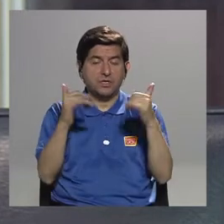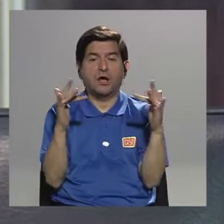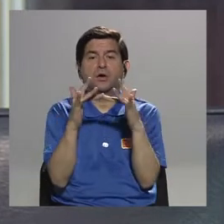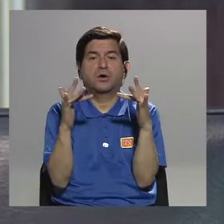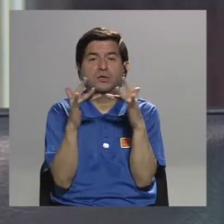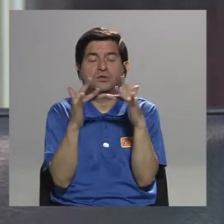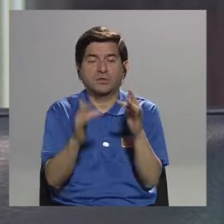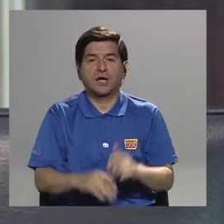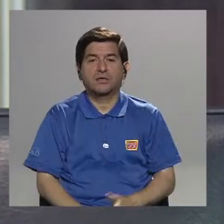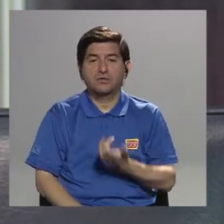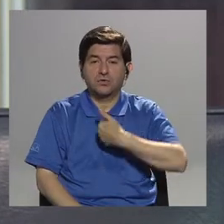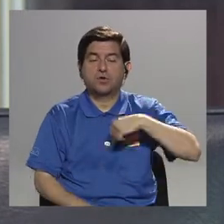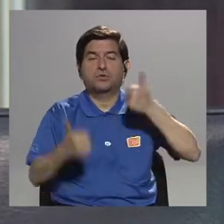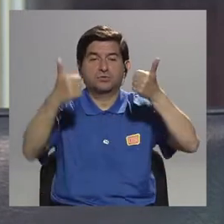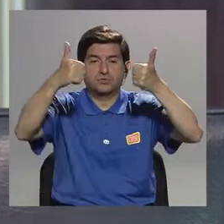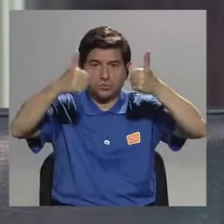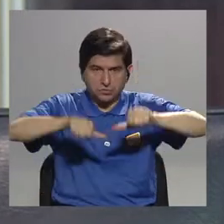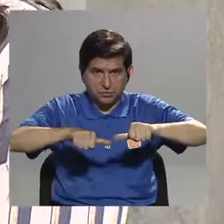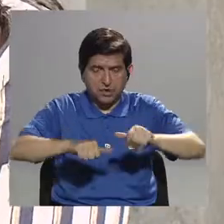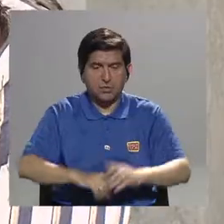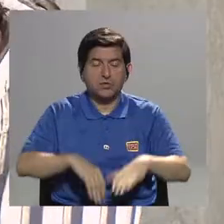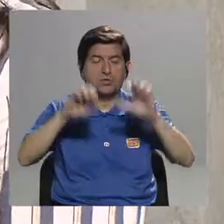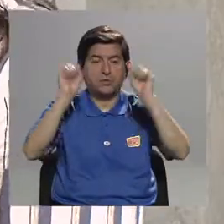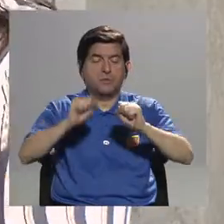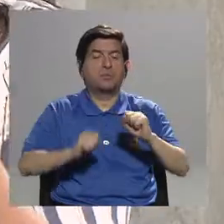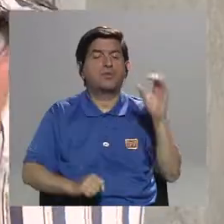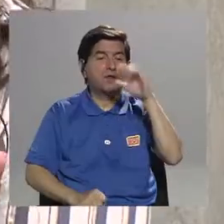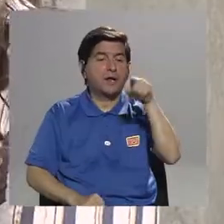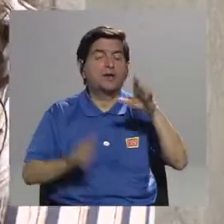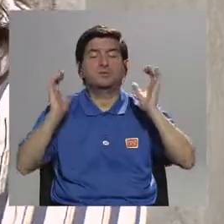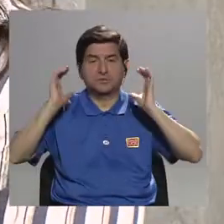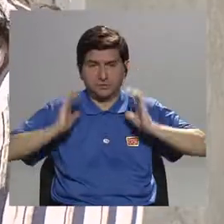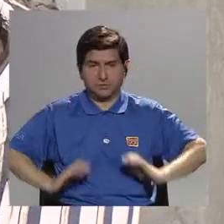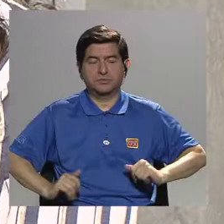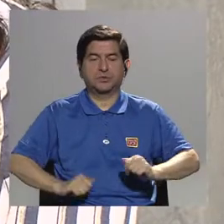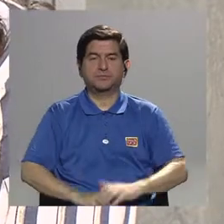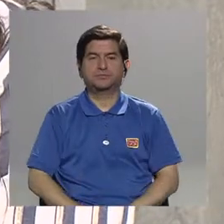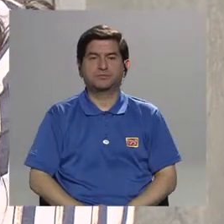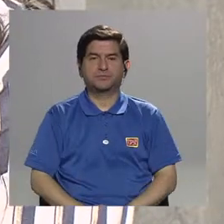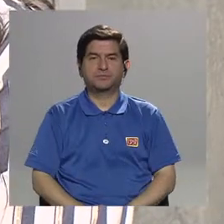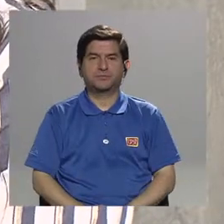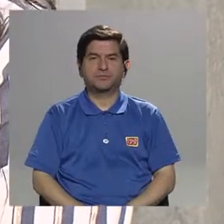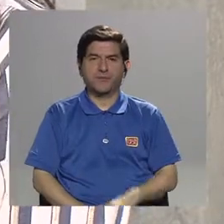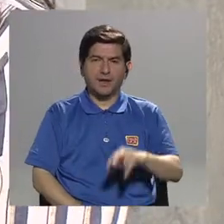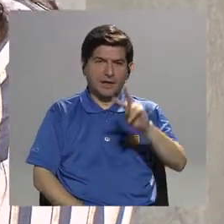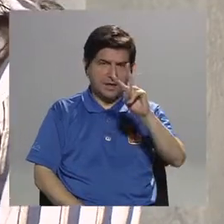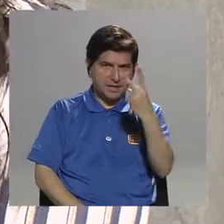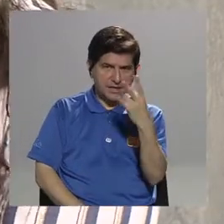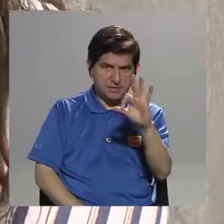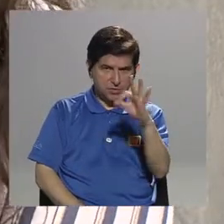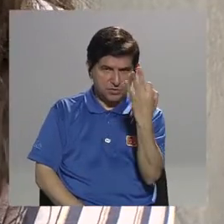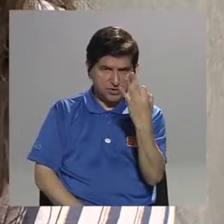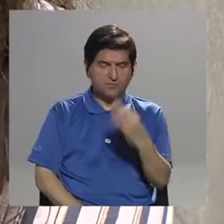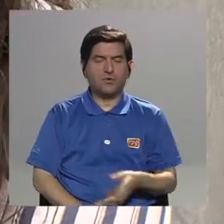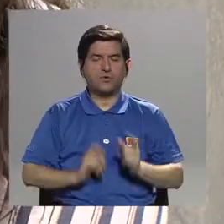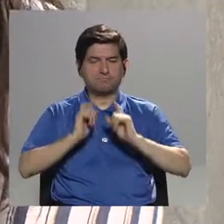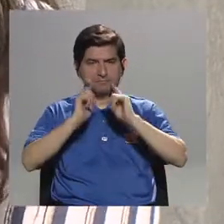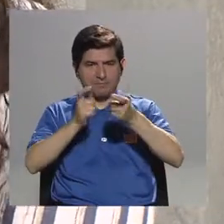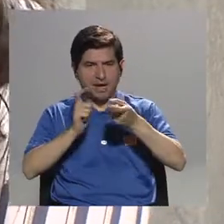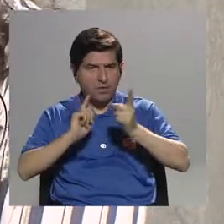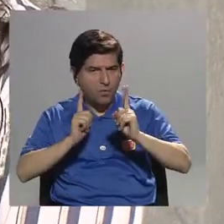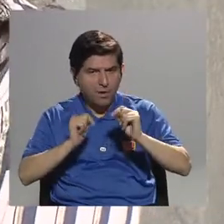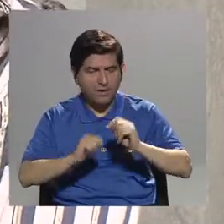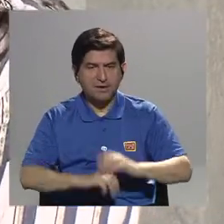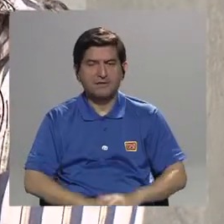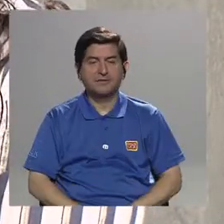una vez que nos contactan nos ponemos de acuerdo, ¿verdad? Para poder ir a recoger el cuerpo. Ok. ¿Y la segunda? La segunda forma de donación